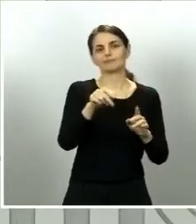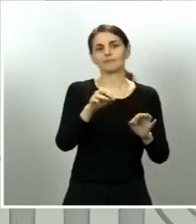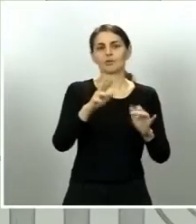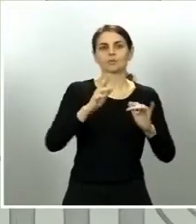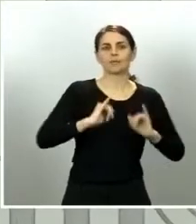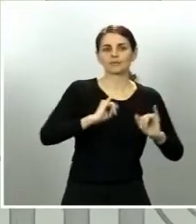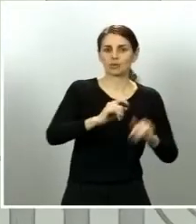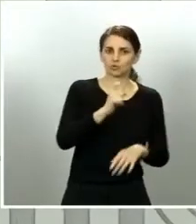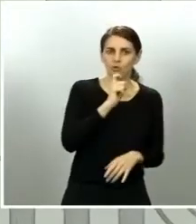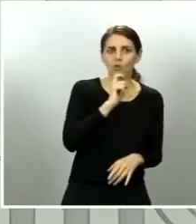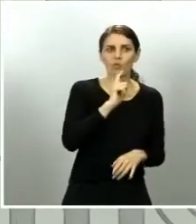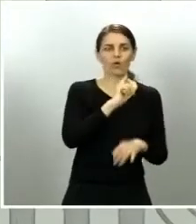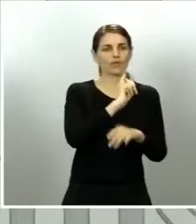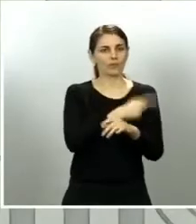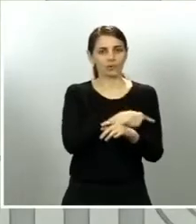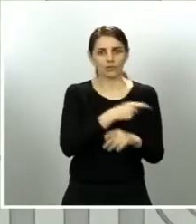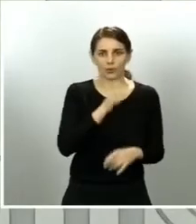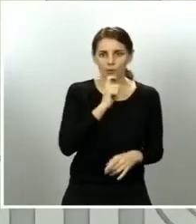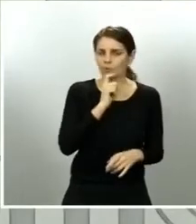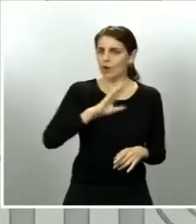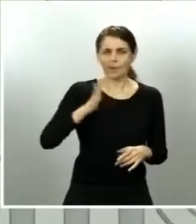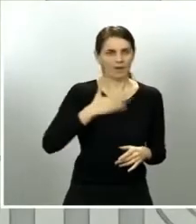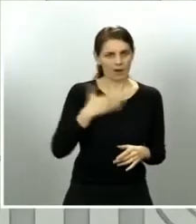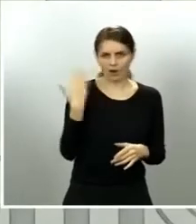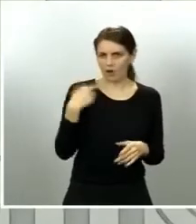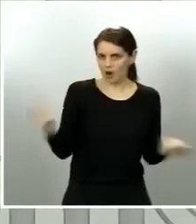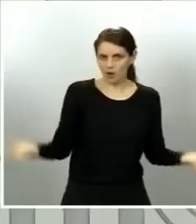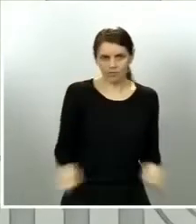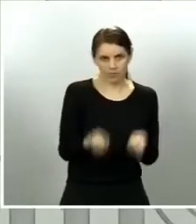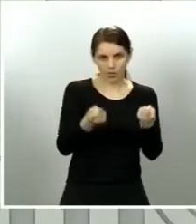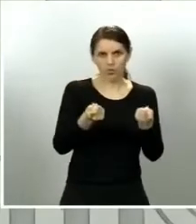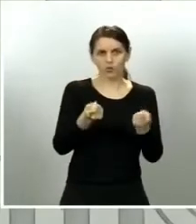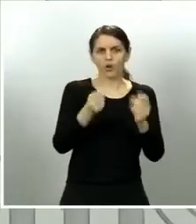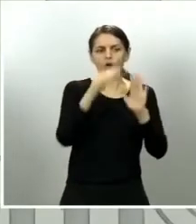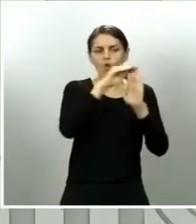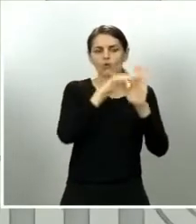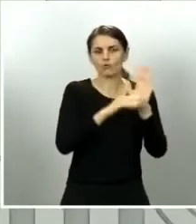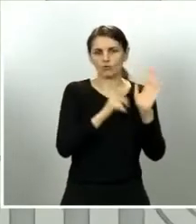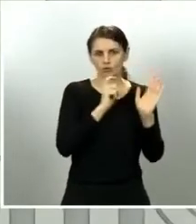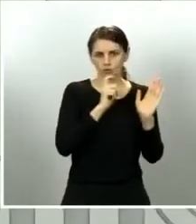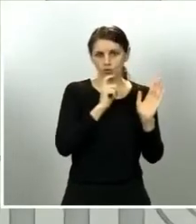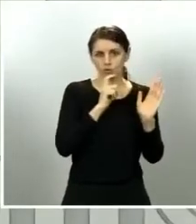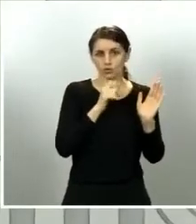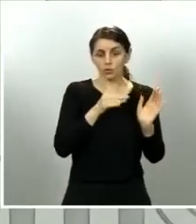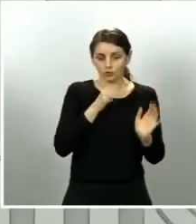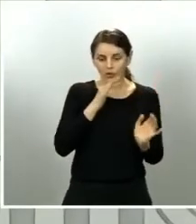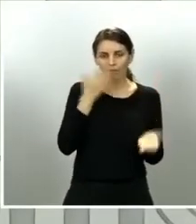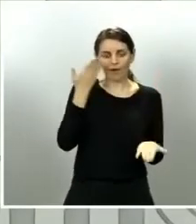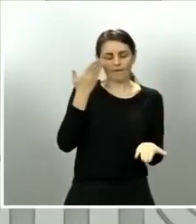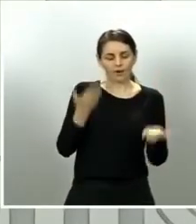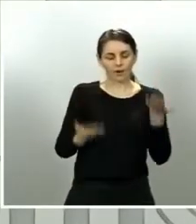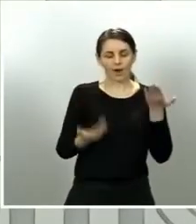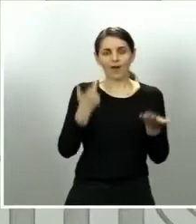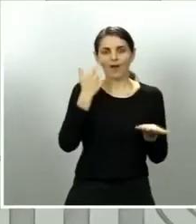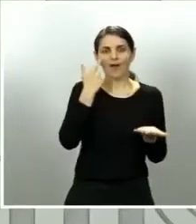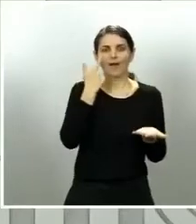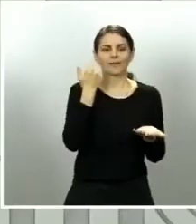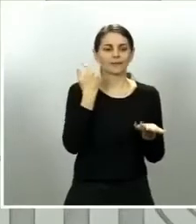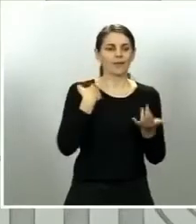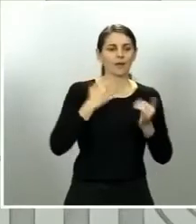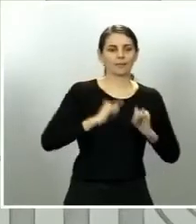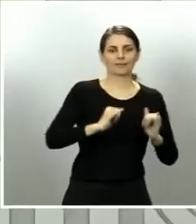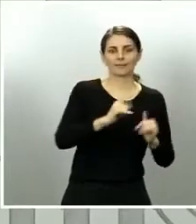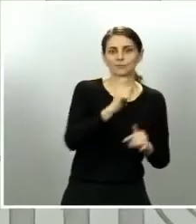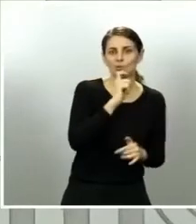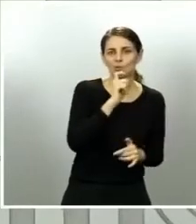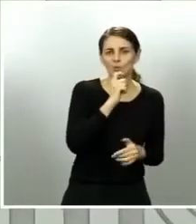mañana la daremos a conocer estamos estudiando en qué condiciones hay que permitir estos paseos esta actividad física y si procede